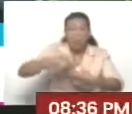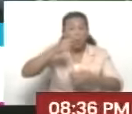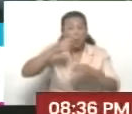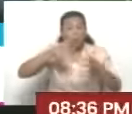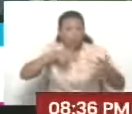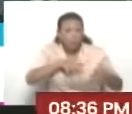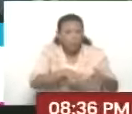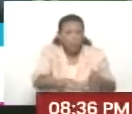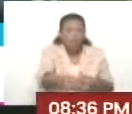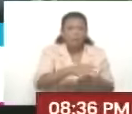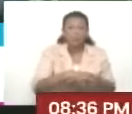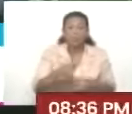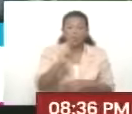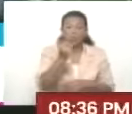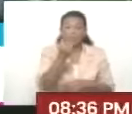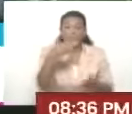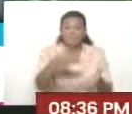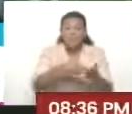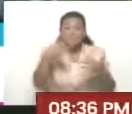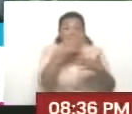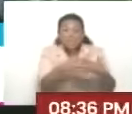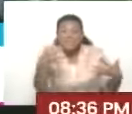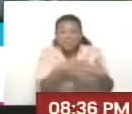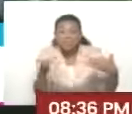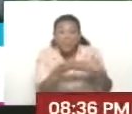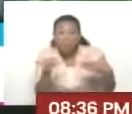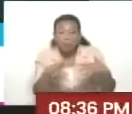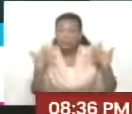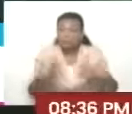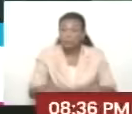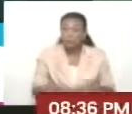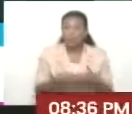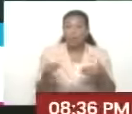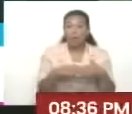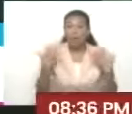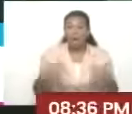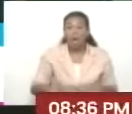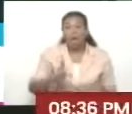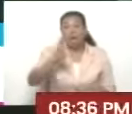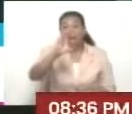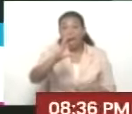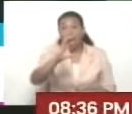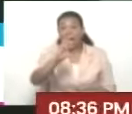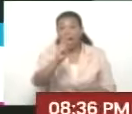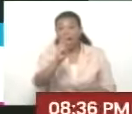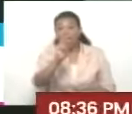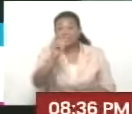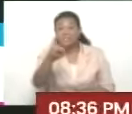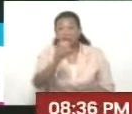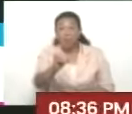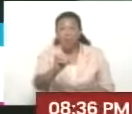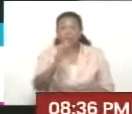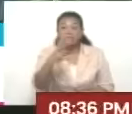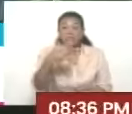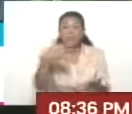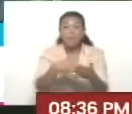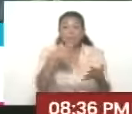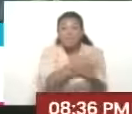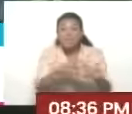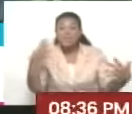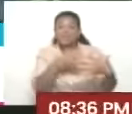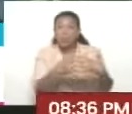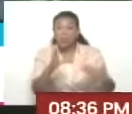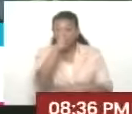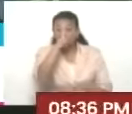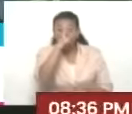puertos, más de 12 mil millones de dólares, Barry. Y además Silgo tiene, en unas cuentas bancarias, 5 mil millones